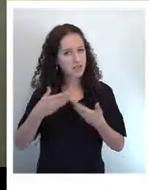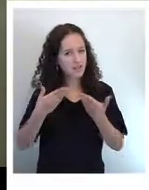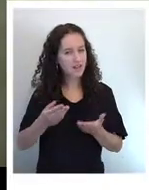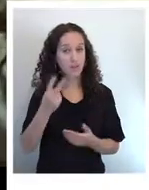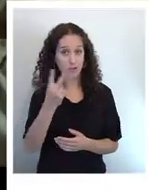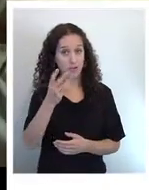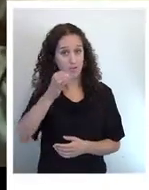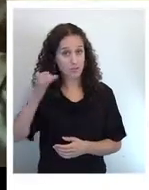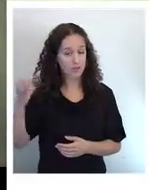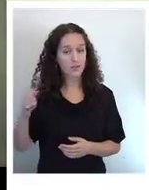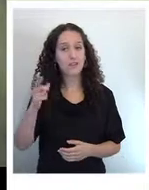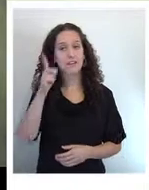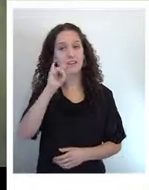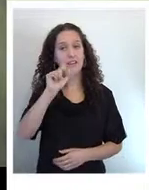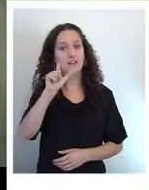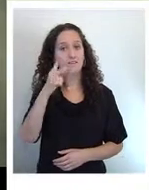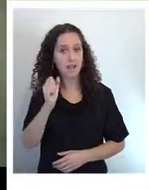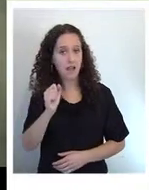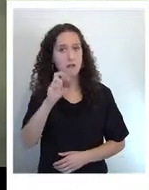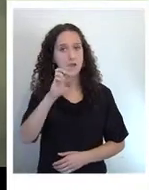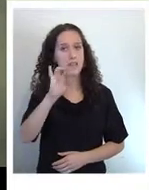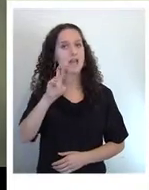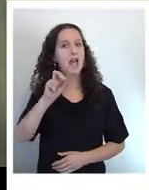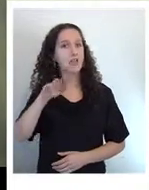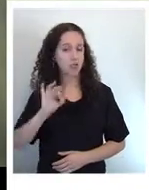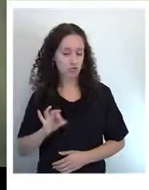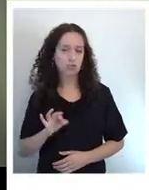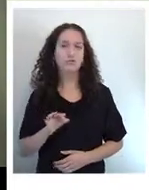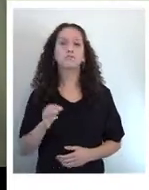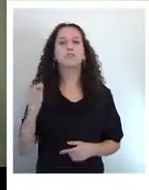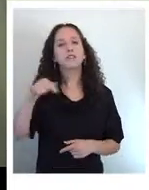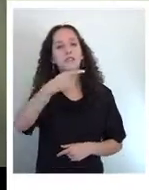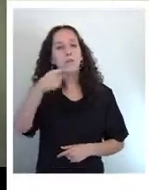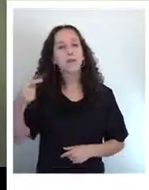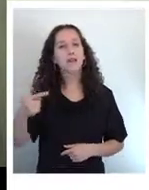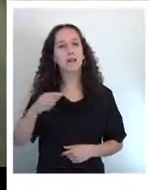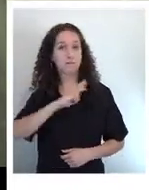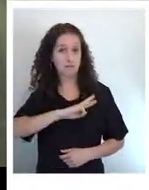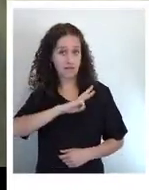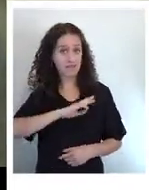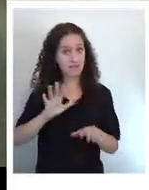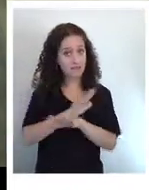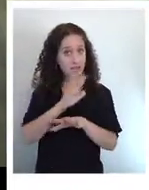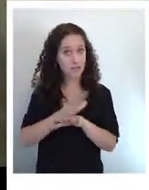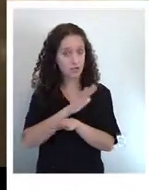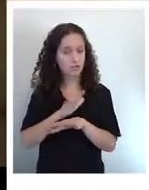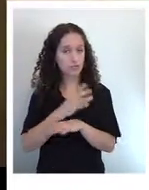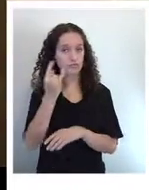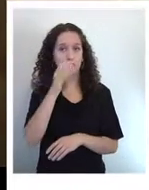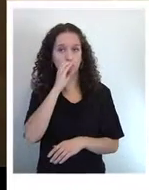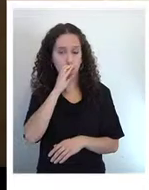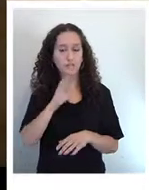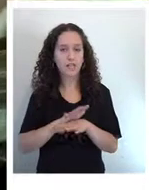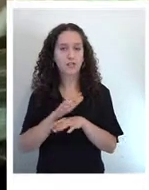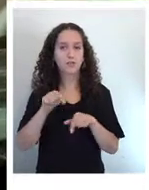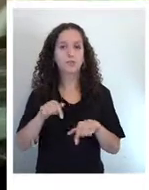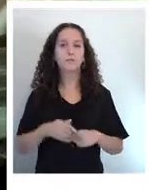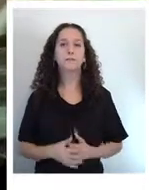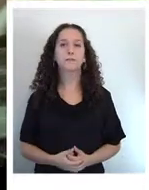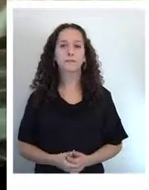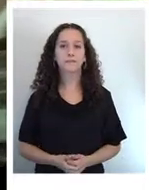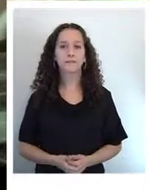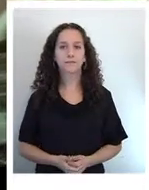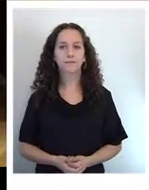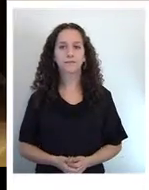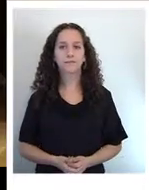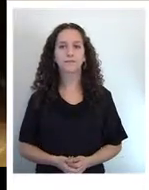La aplaudida segunda entrega de la dupla Silva Peirano llega esta semana a los martes cinematográficos del